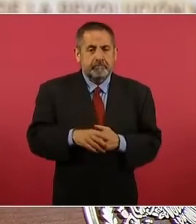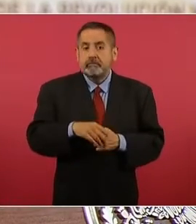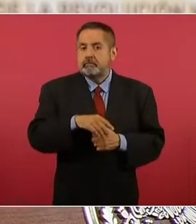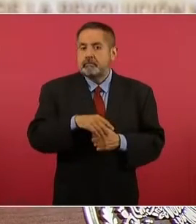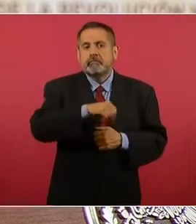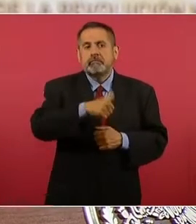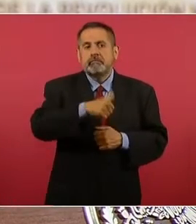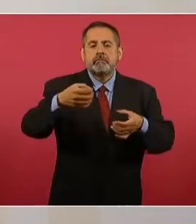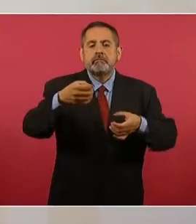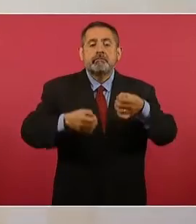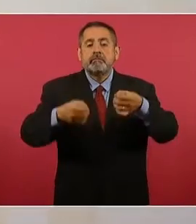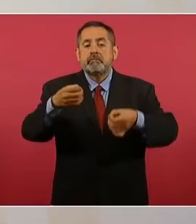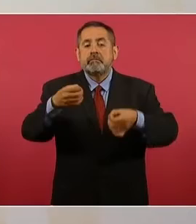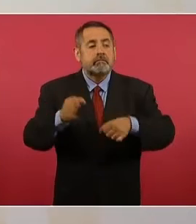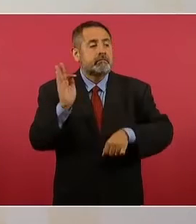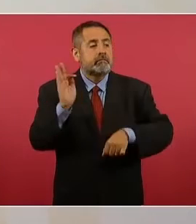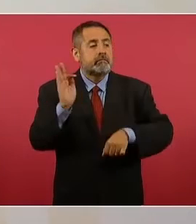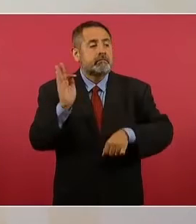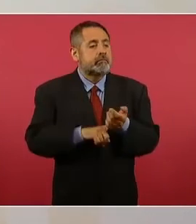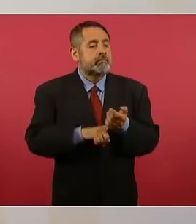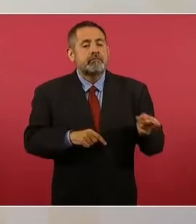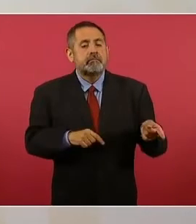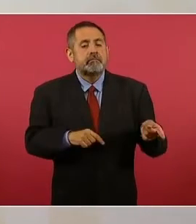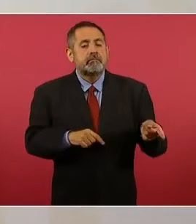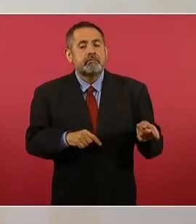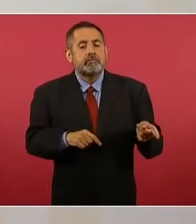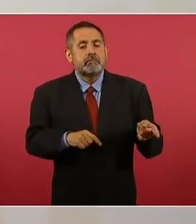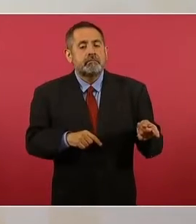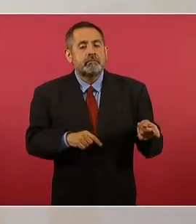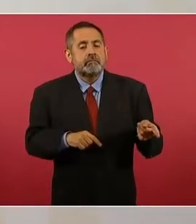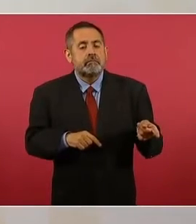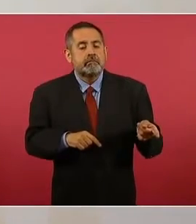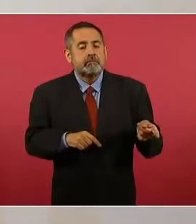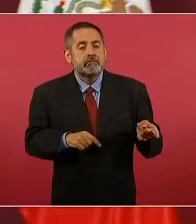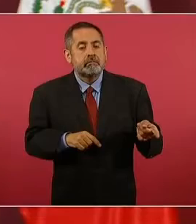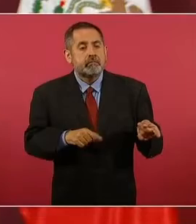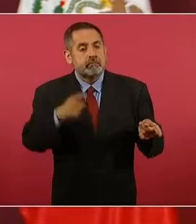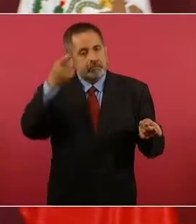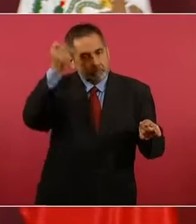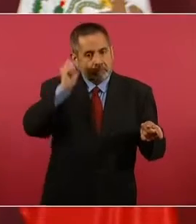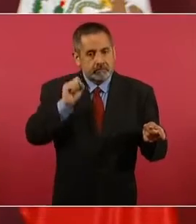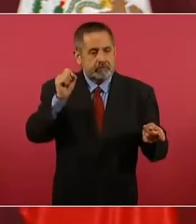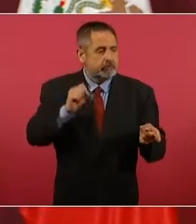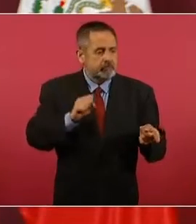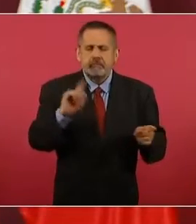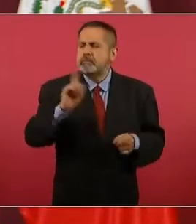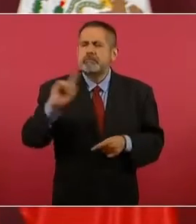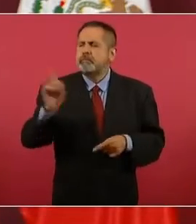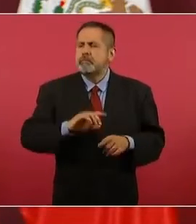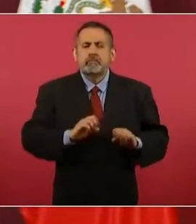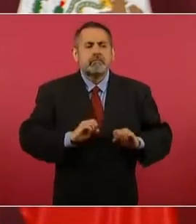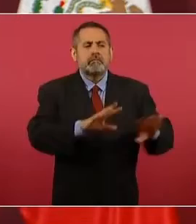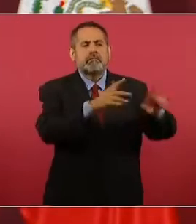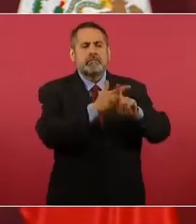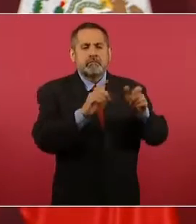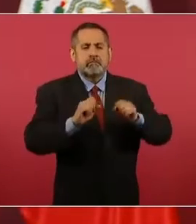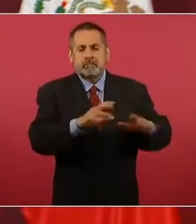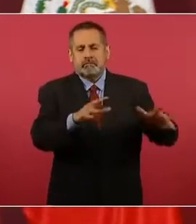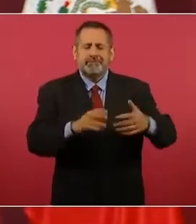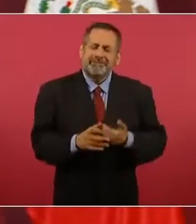juez en Sinaloa lo dejó en libertad. Y es